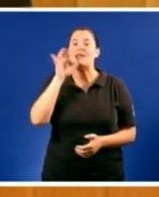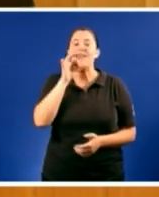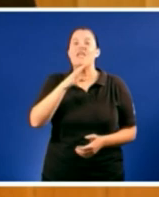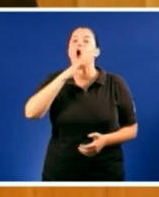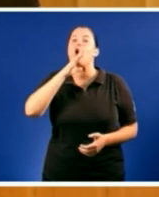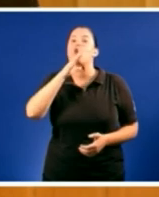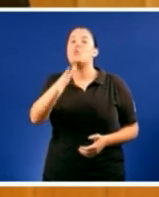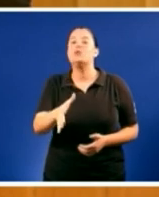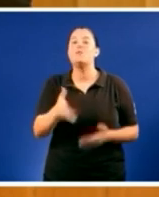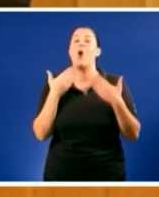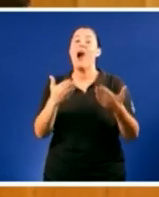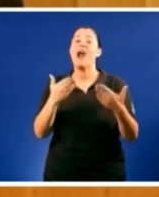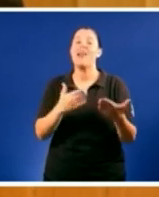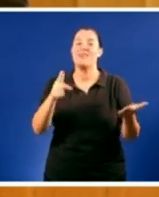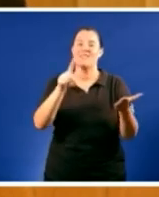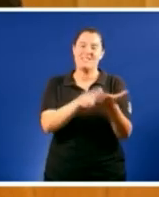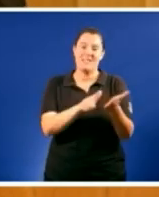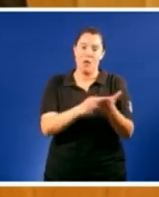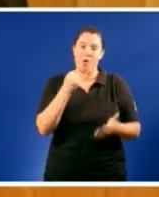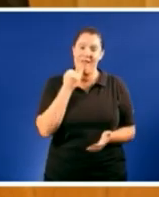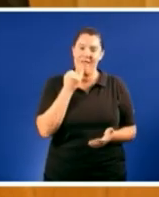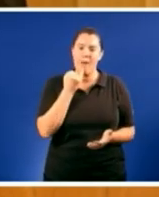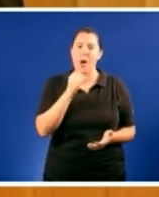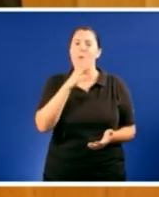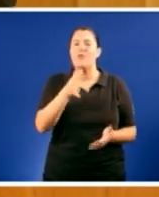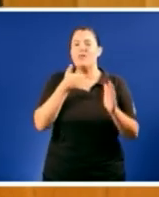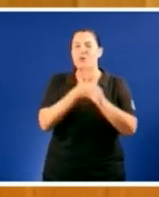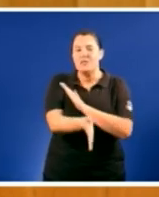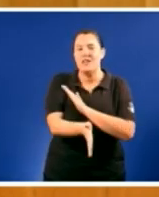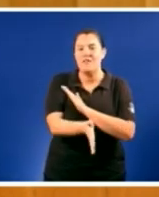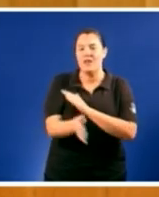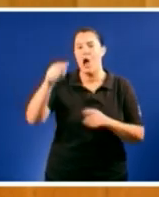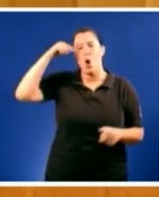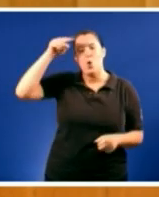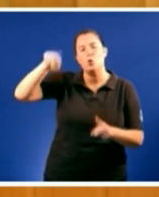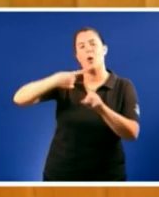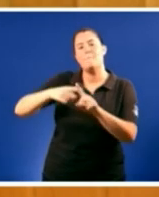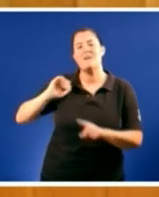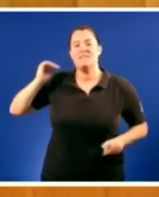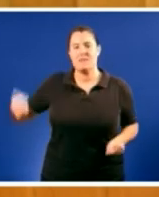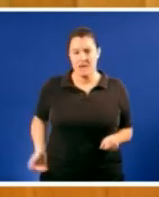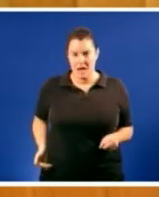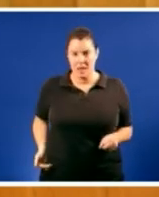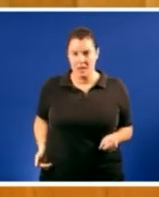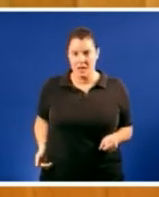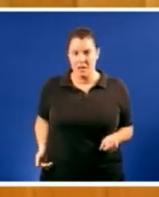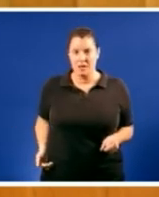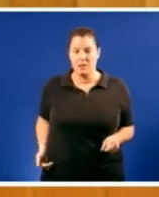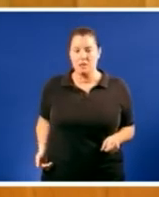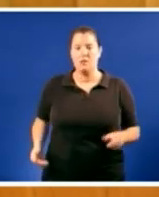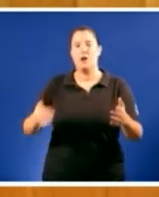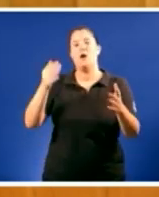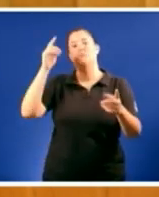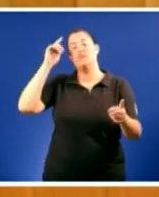fonte de cultura pero tamén é fonte de riqueza é unha venta para comunicarse con 250